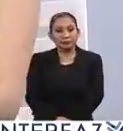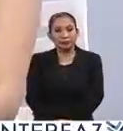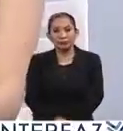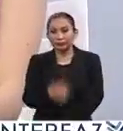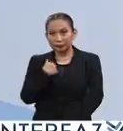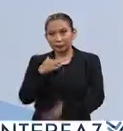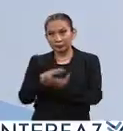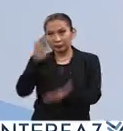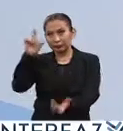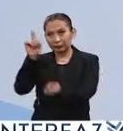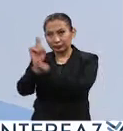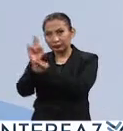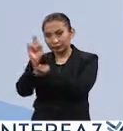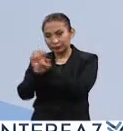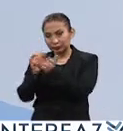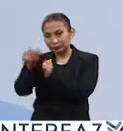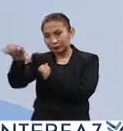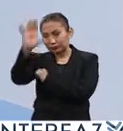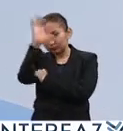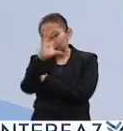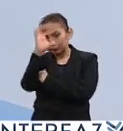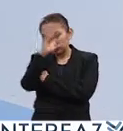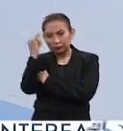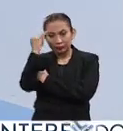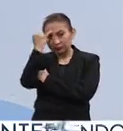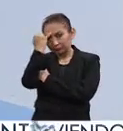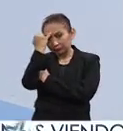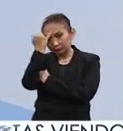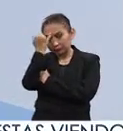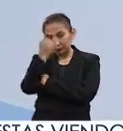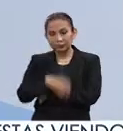Tuvimos mayor acercamiento con la cultura hindú.